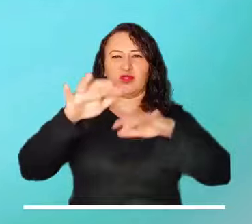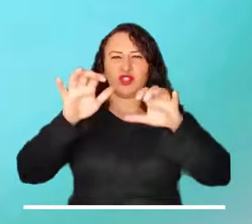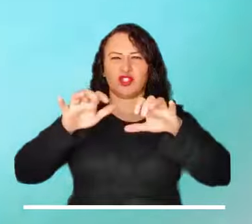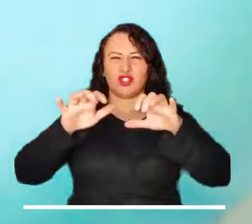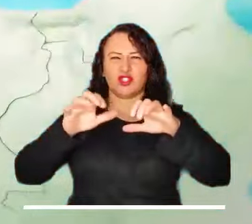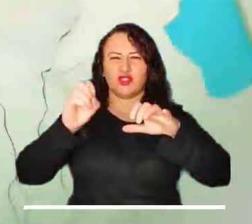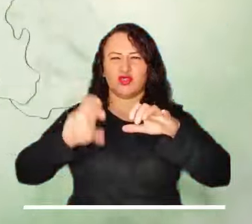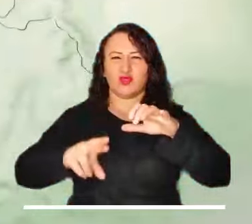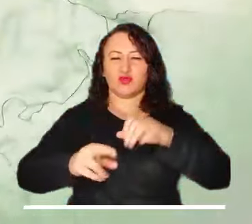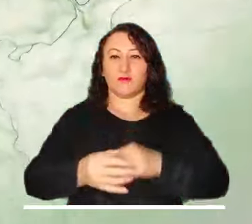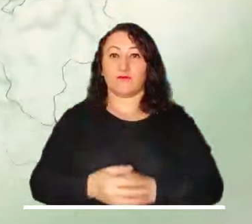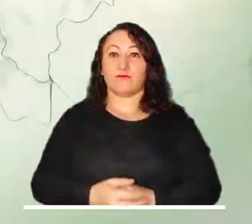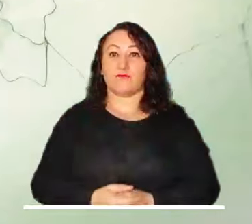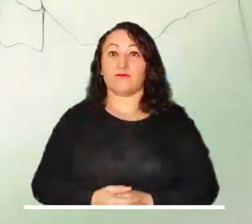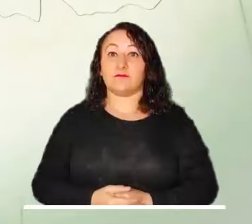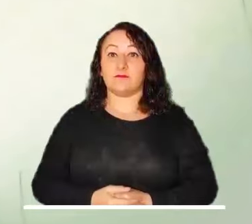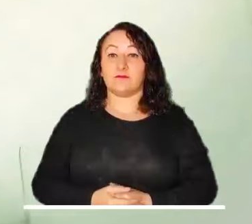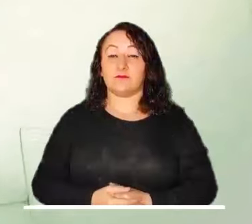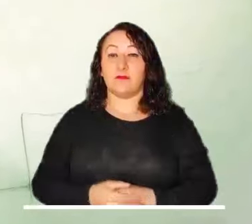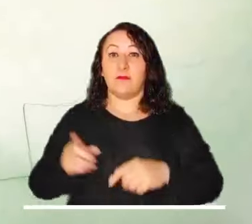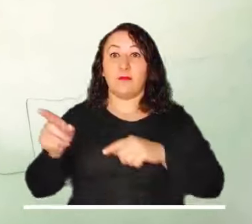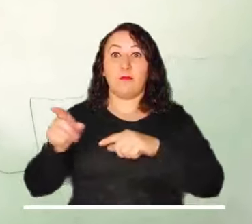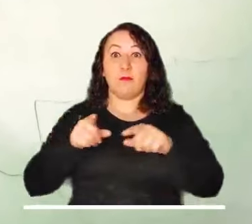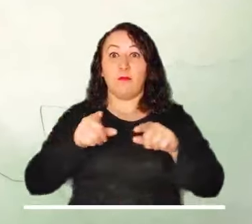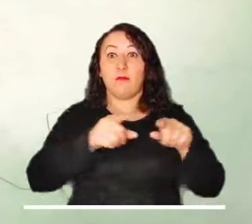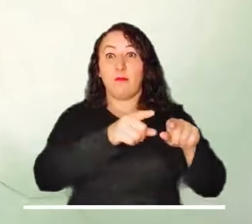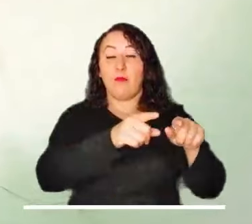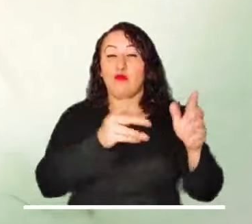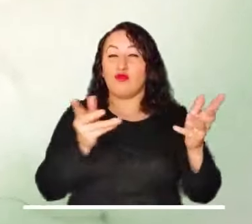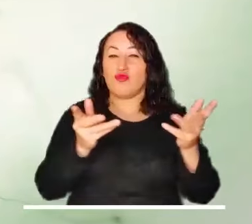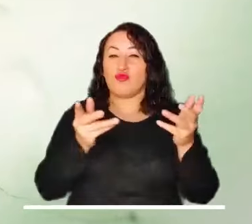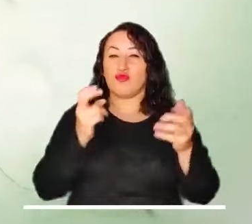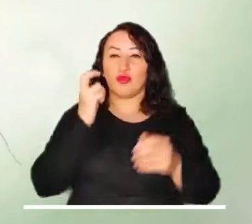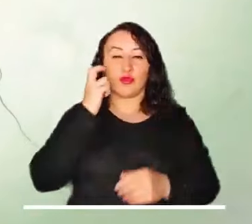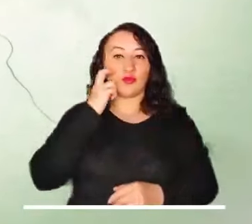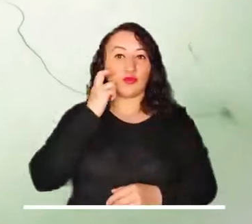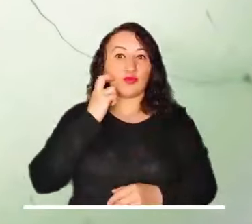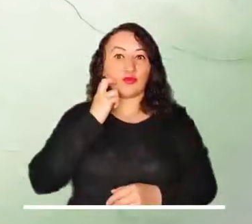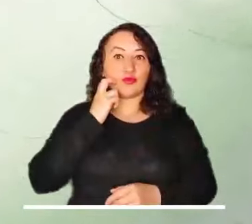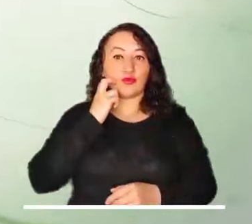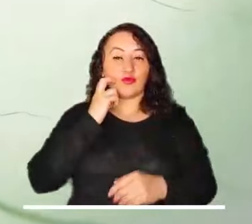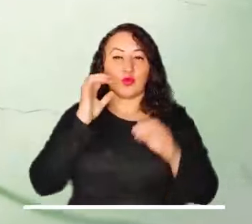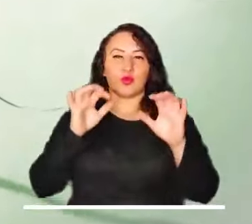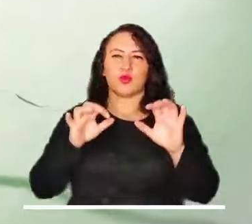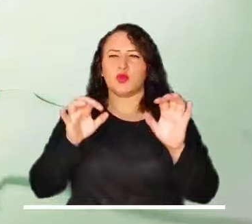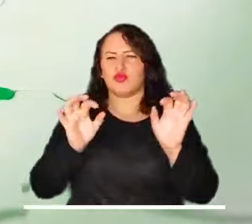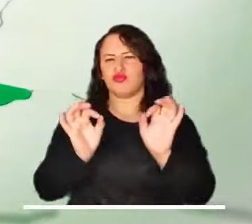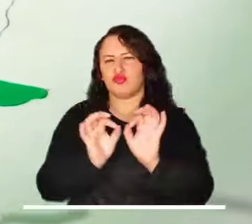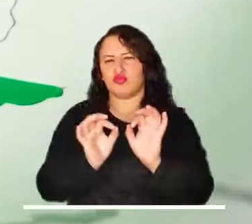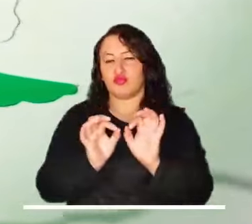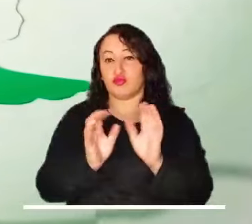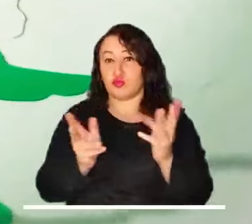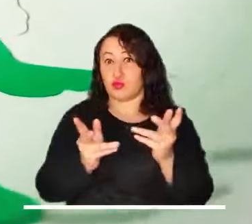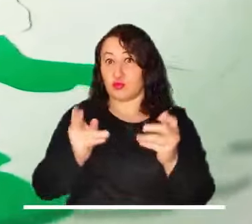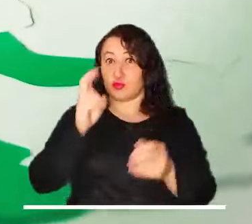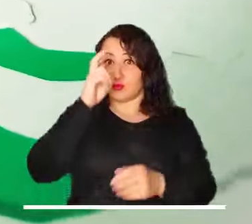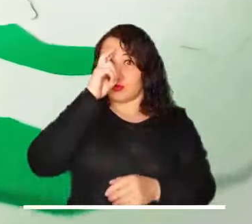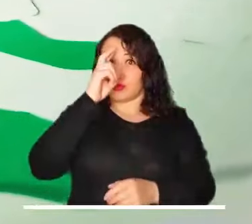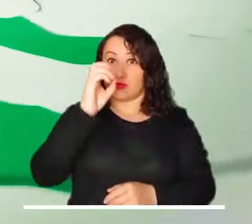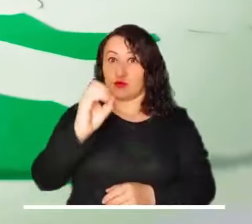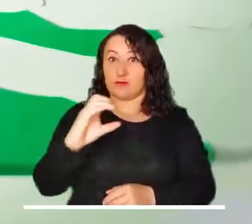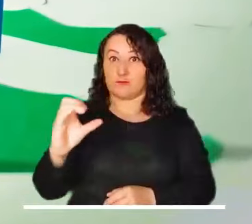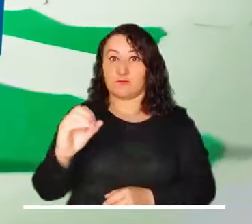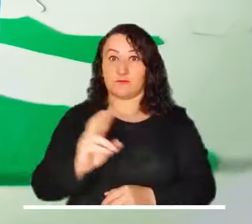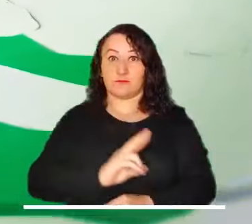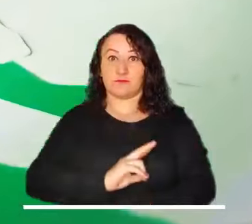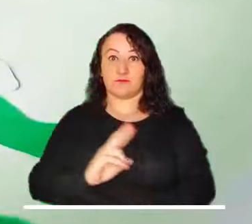la zona sur. Las precipitaciones dispersas se abiertan en Chocó, mientras que lluvias ligeras son posibles